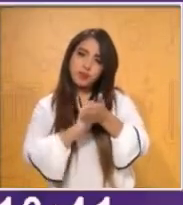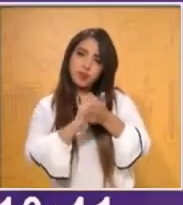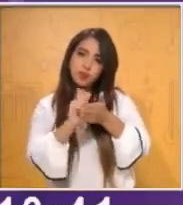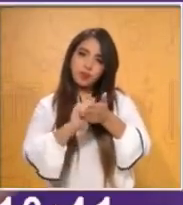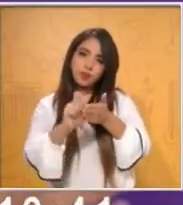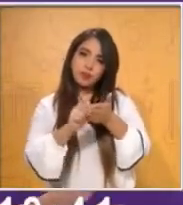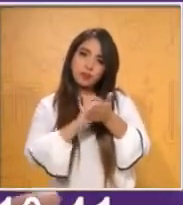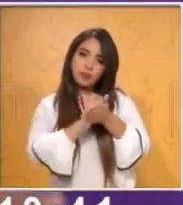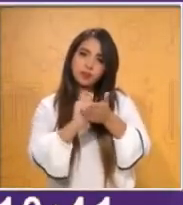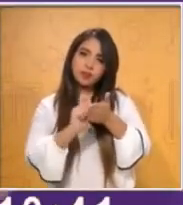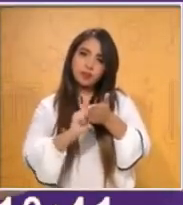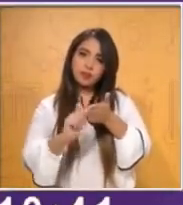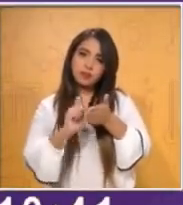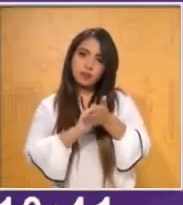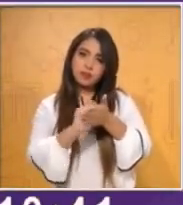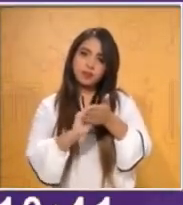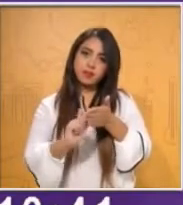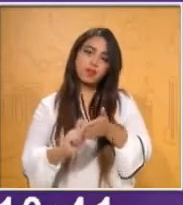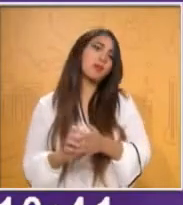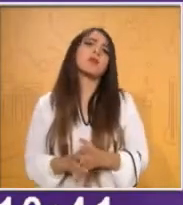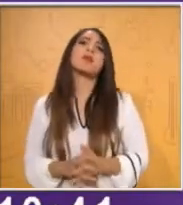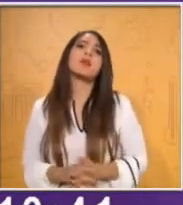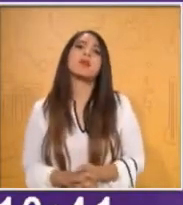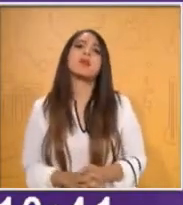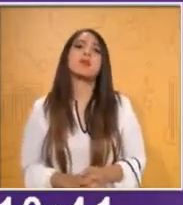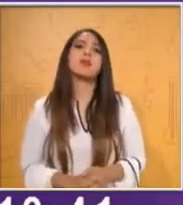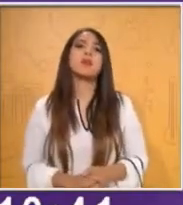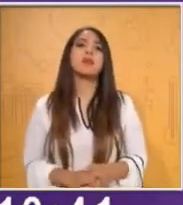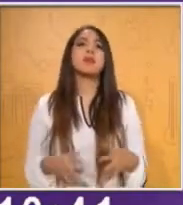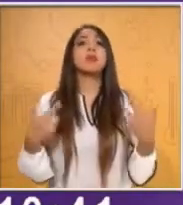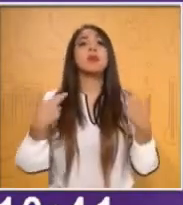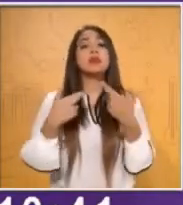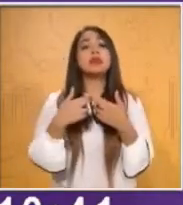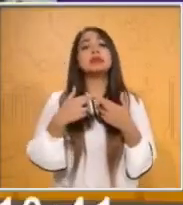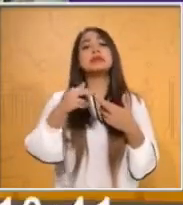pequeño ejemplo que la maestra Ana nos va a describir.